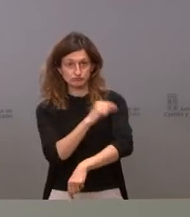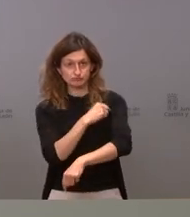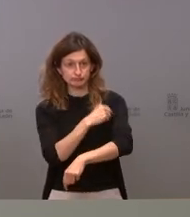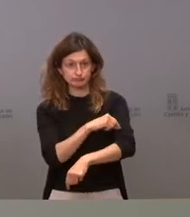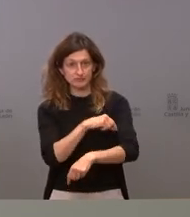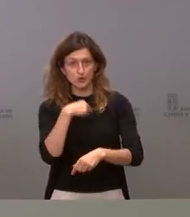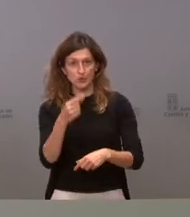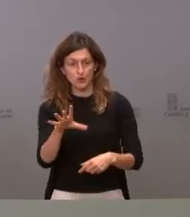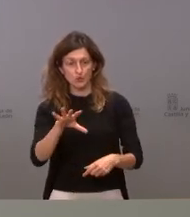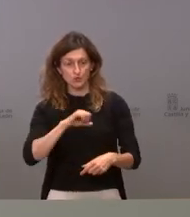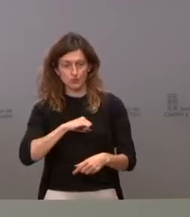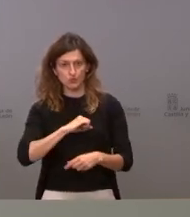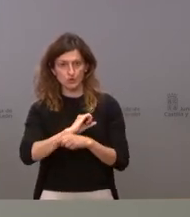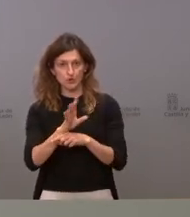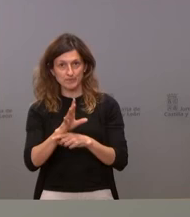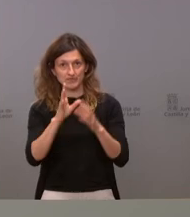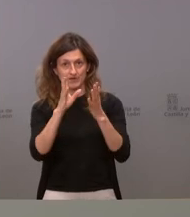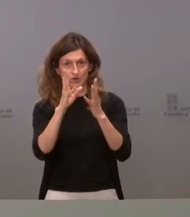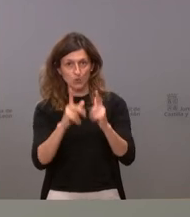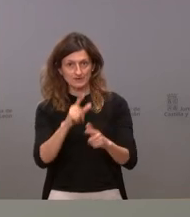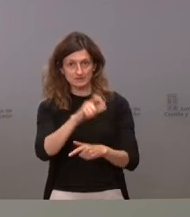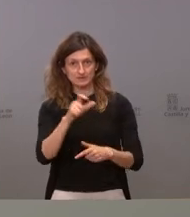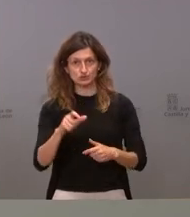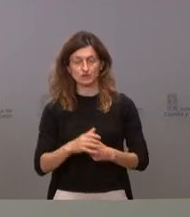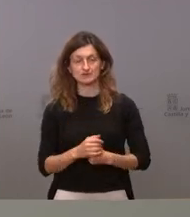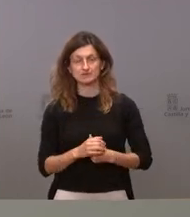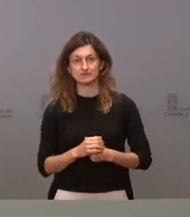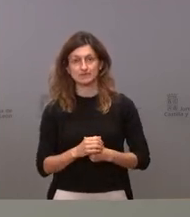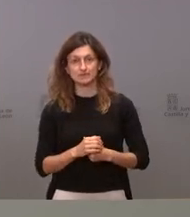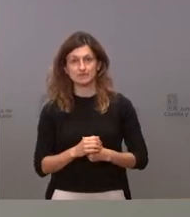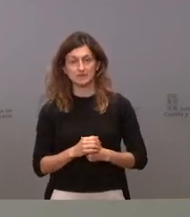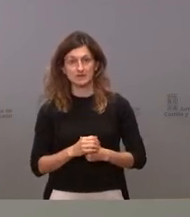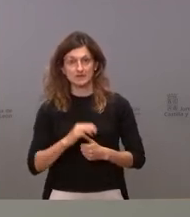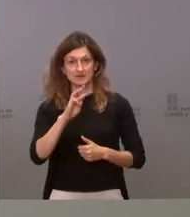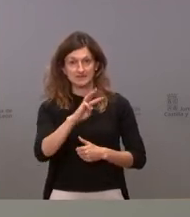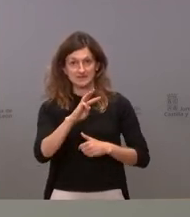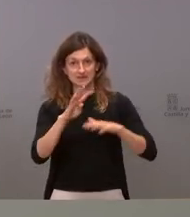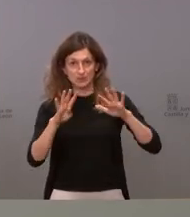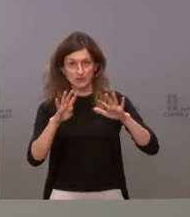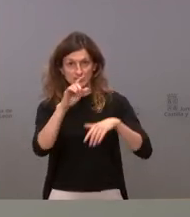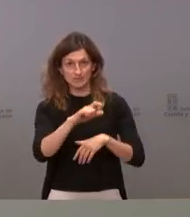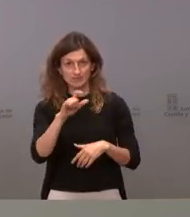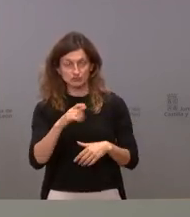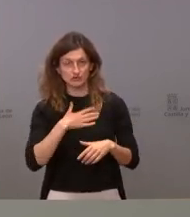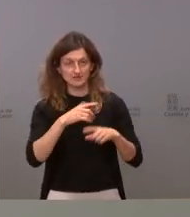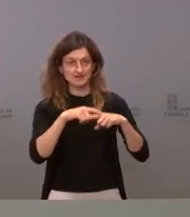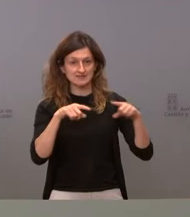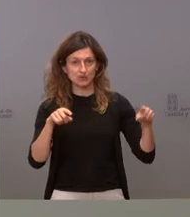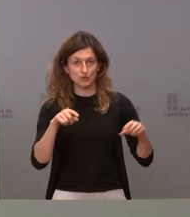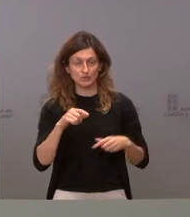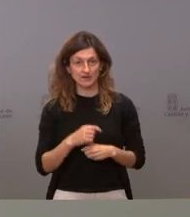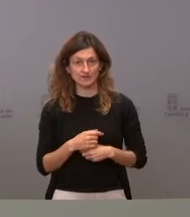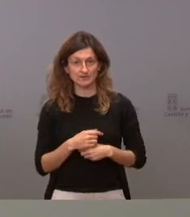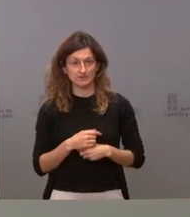completa y en el caso concreto han sido 39 personas en Segovia de 33